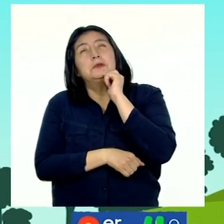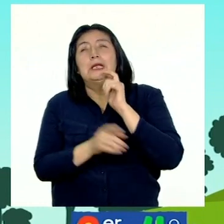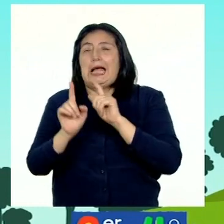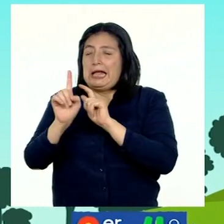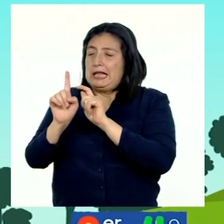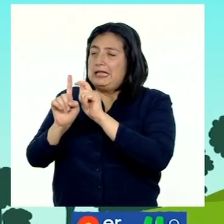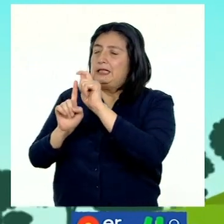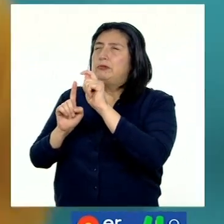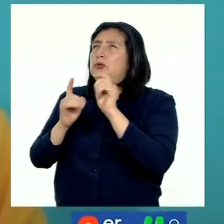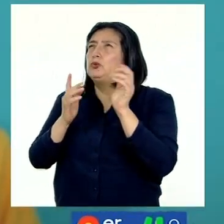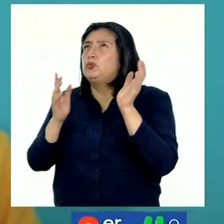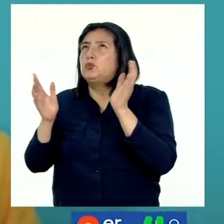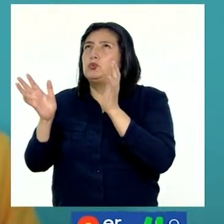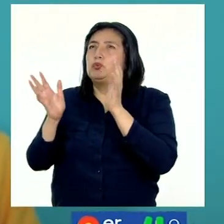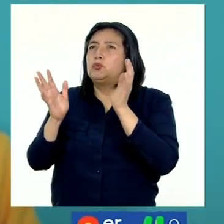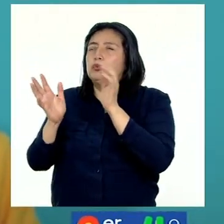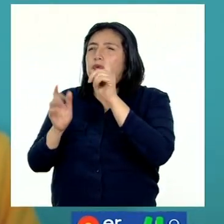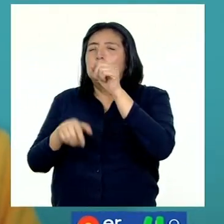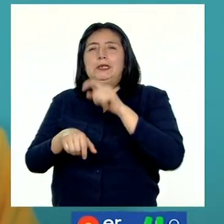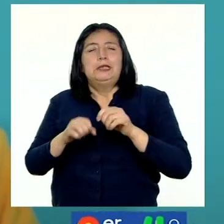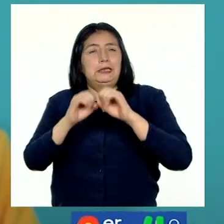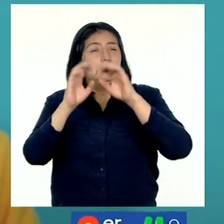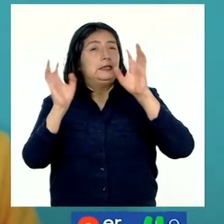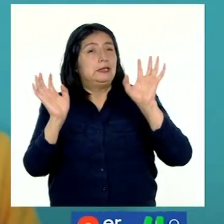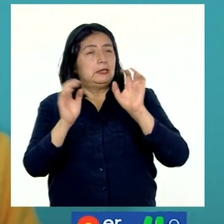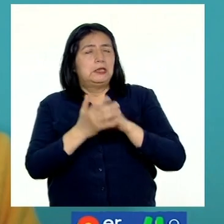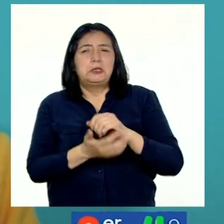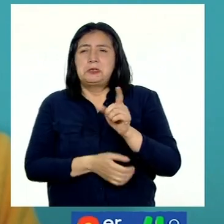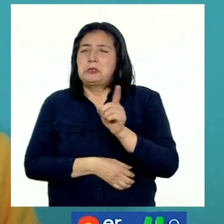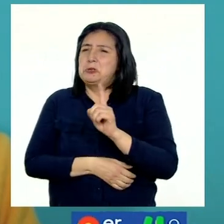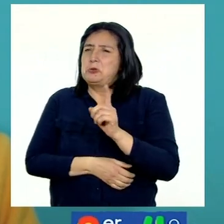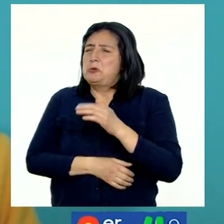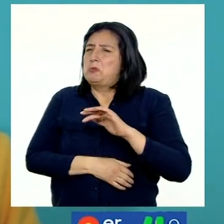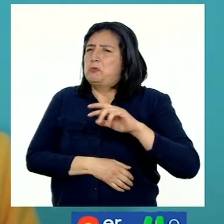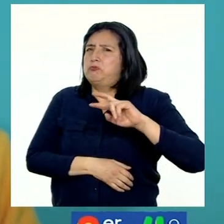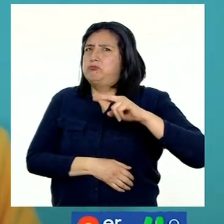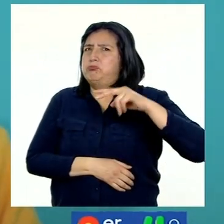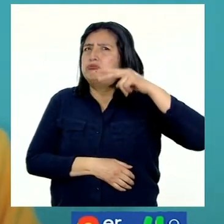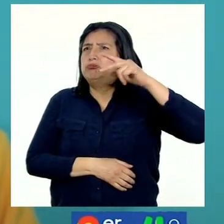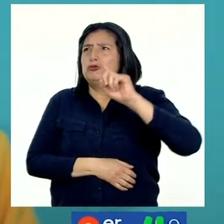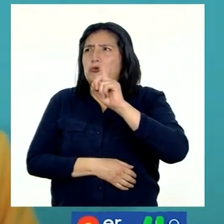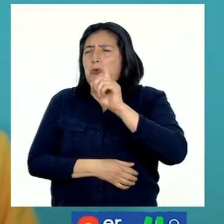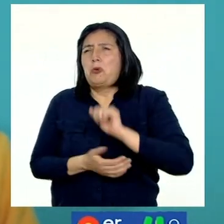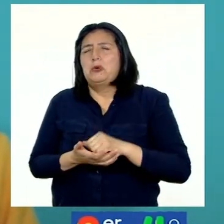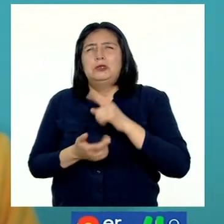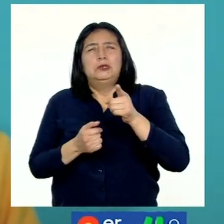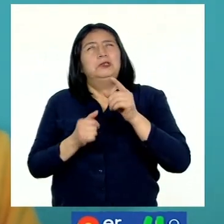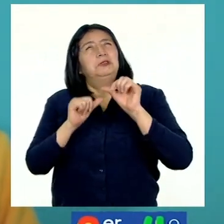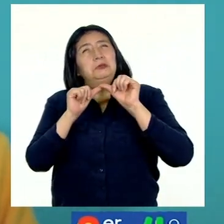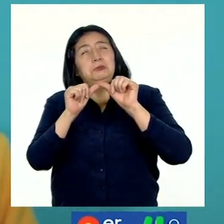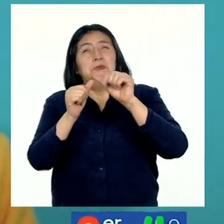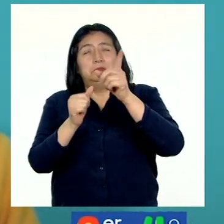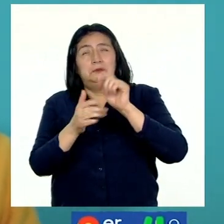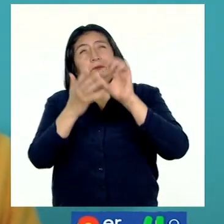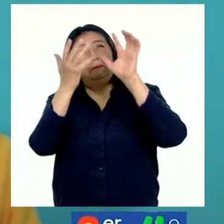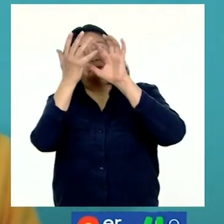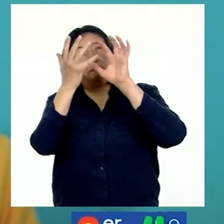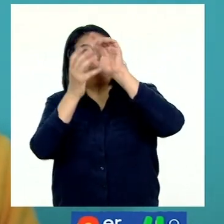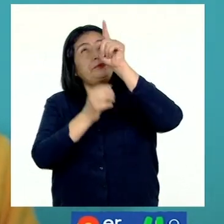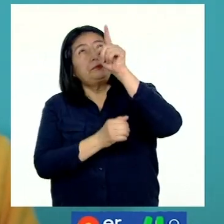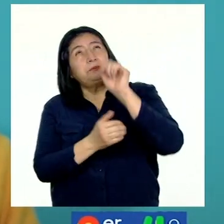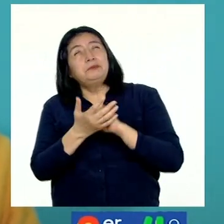temperatura del aire durante ese día no va a incrementar mucho. Y si continúa esa